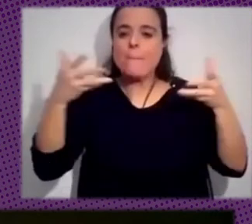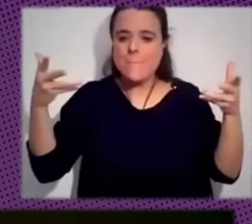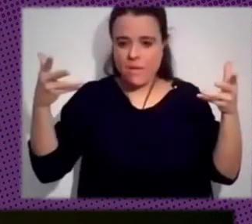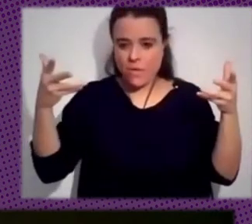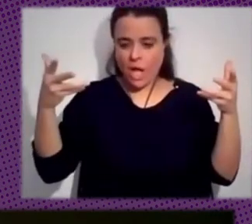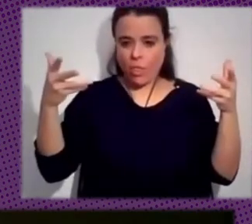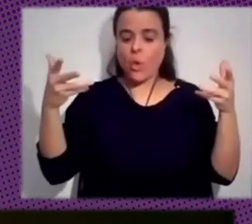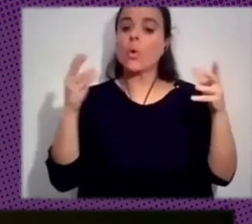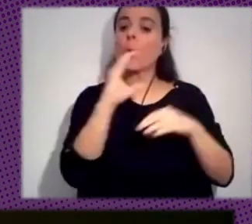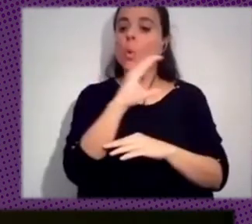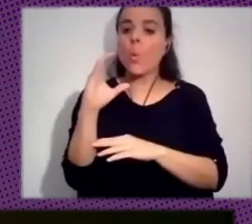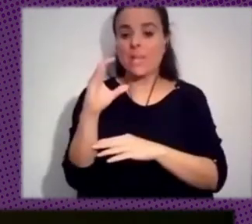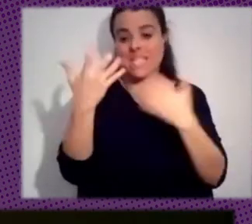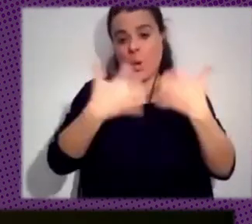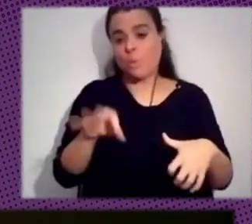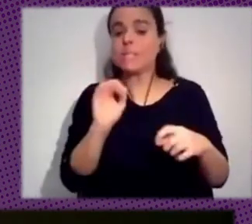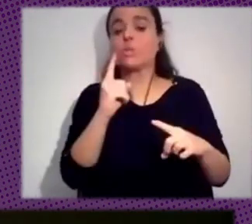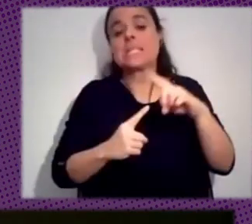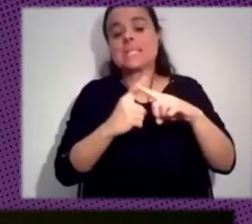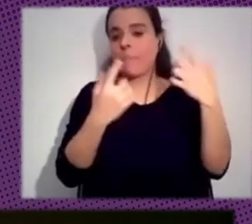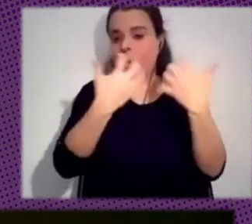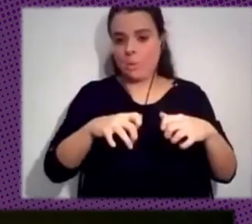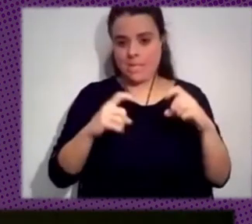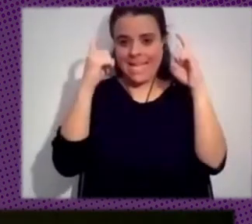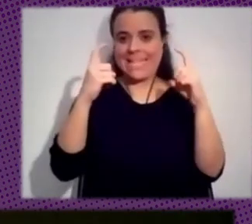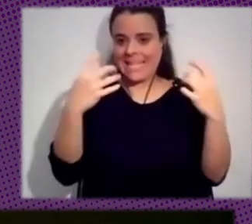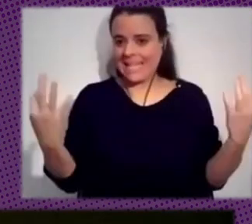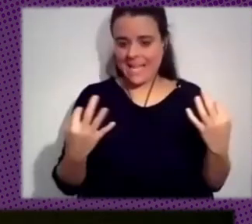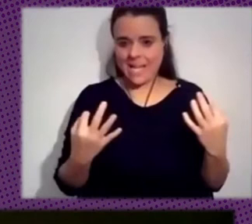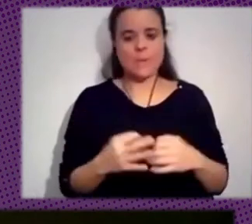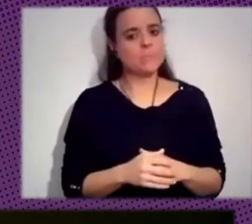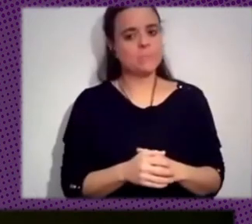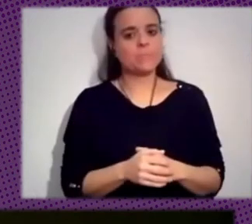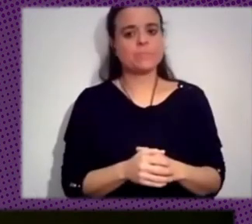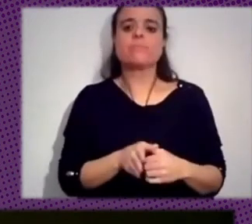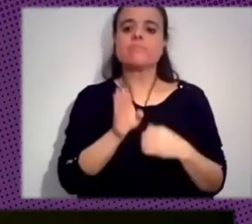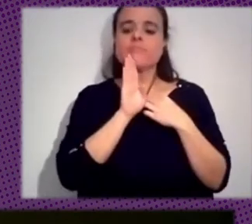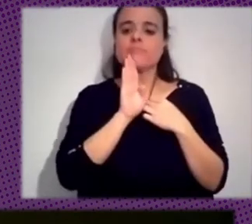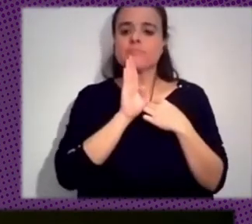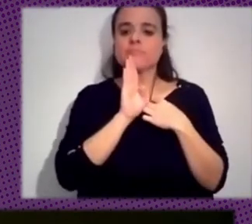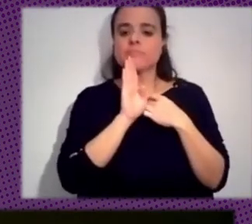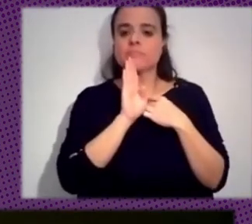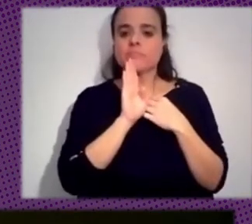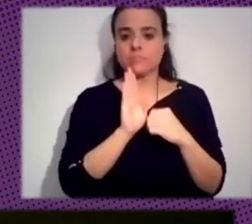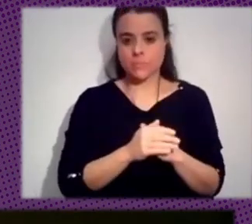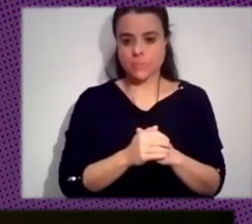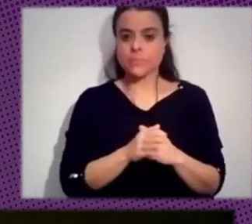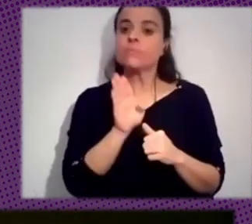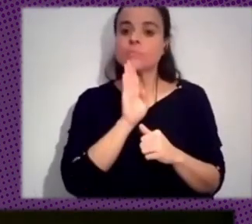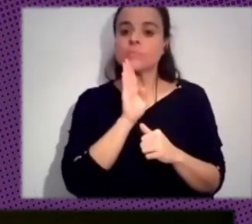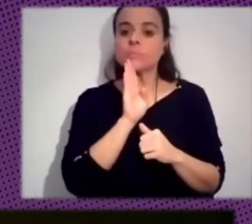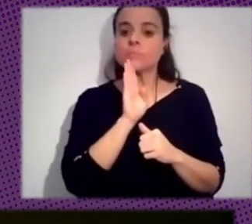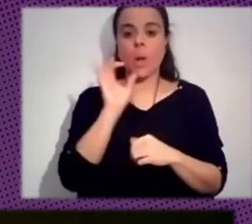-automáticas, y que lo que intentan hacer es, lo que se ha comentado también, que han comentado también otros